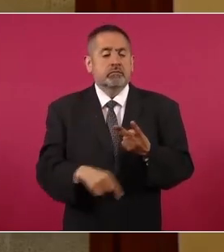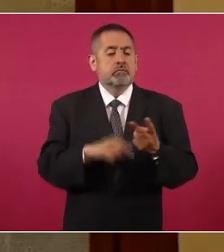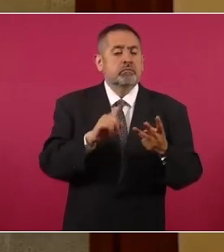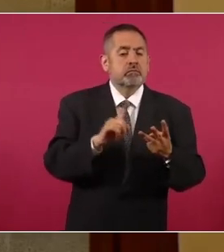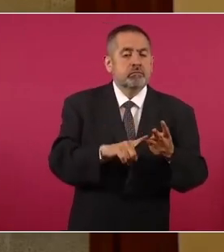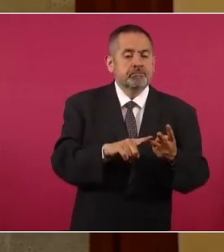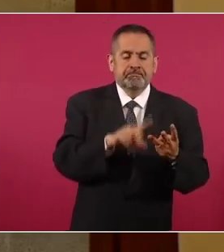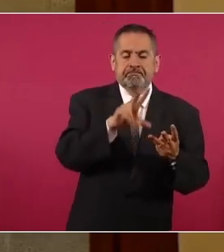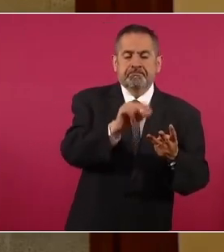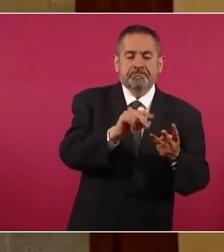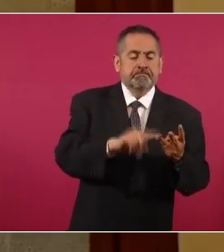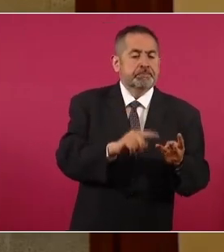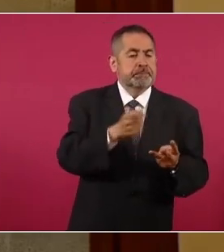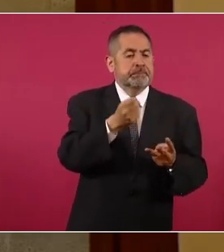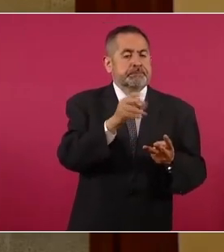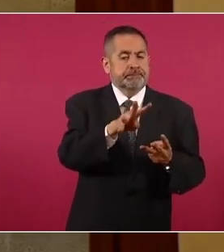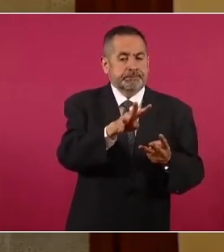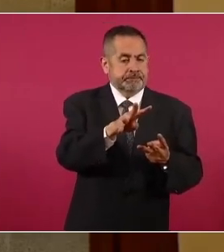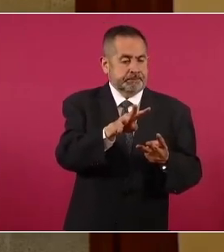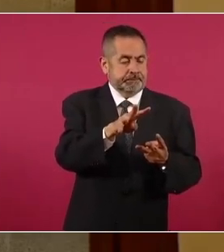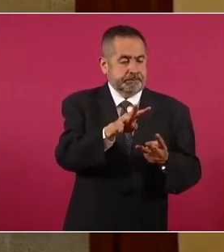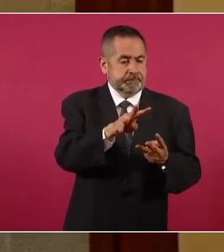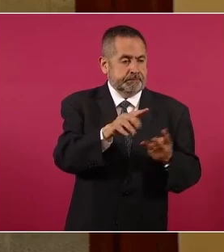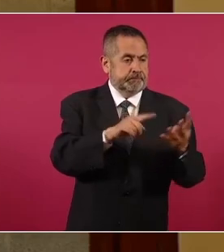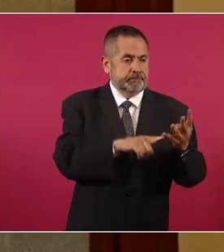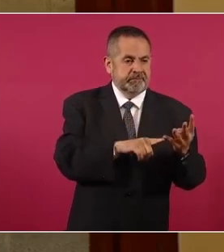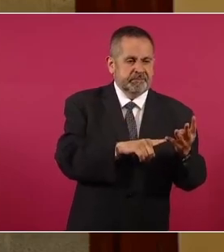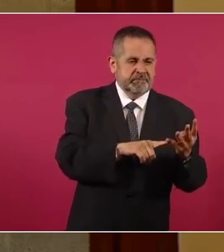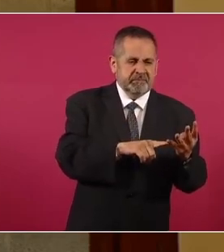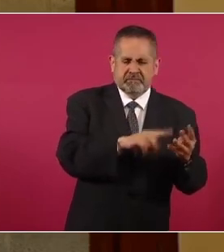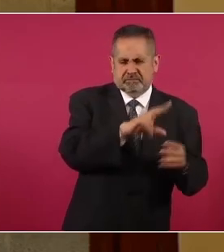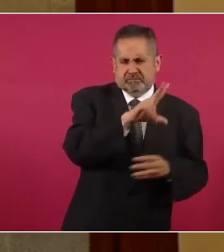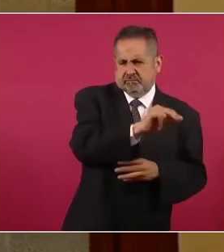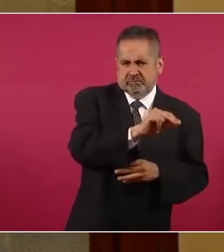En contra, 19. Muy en contra,